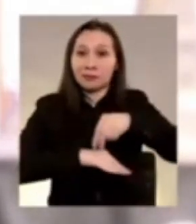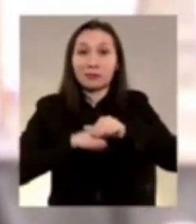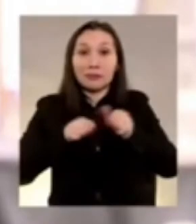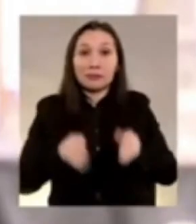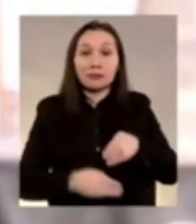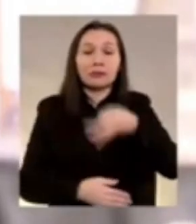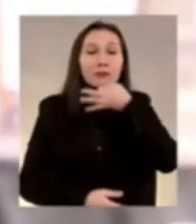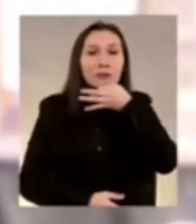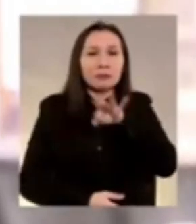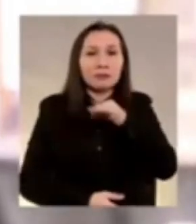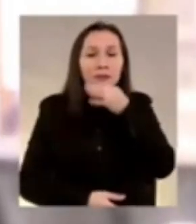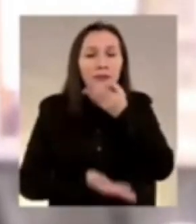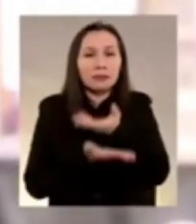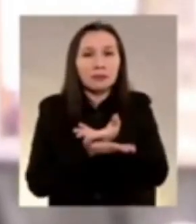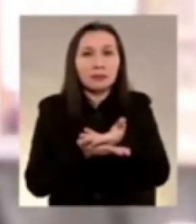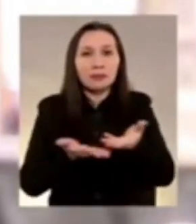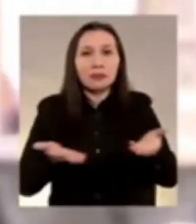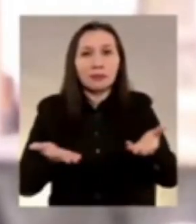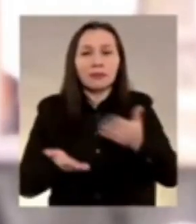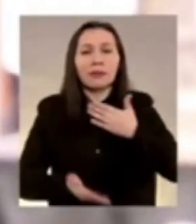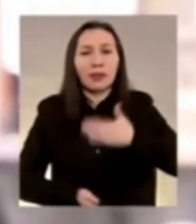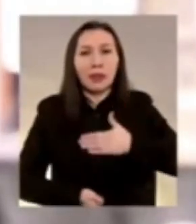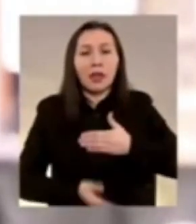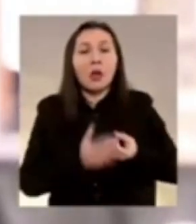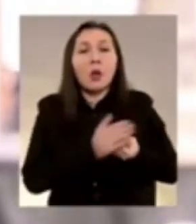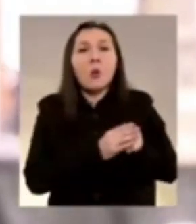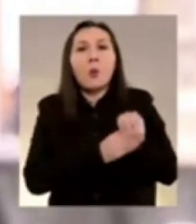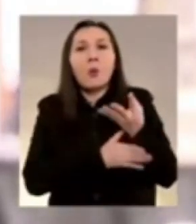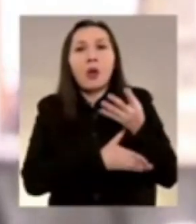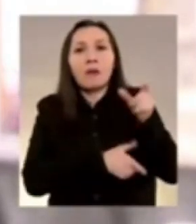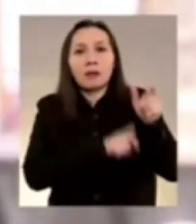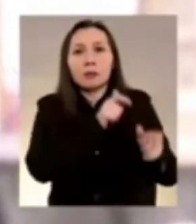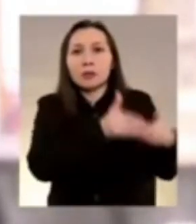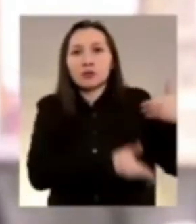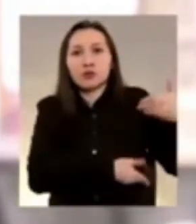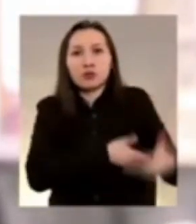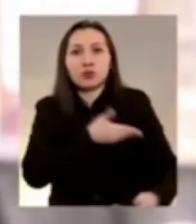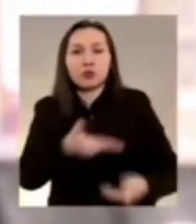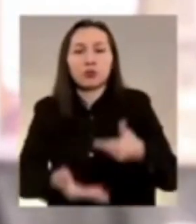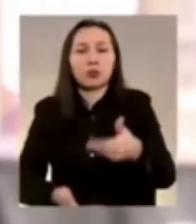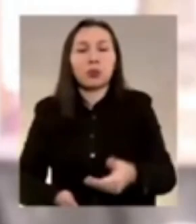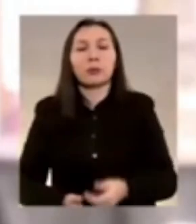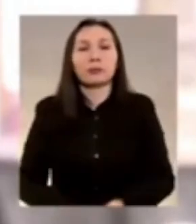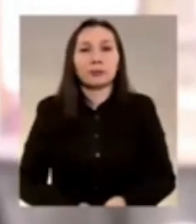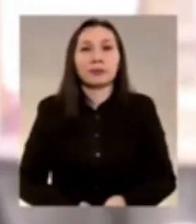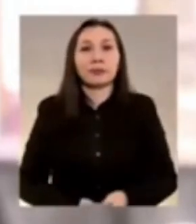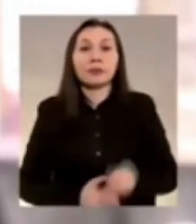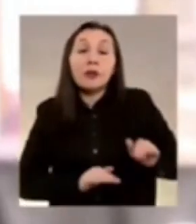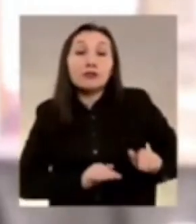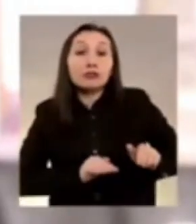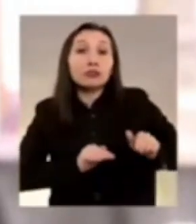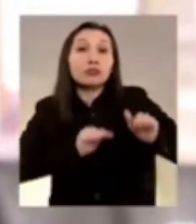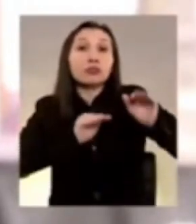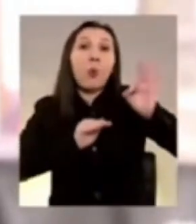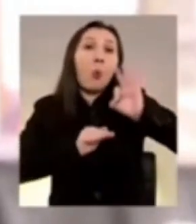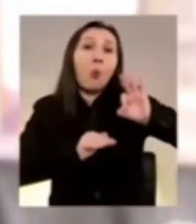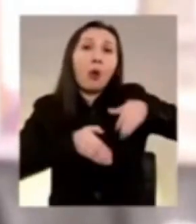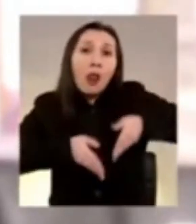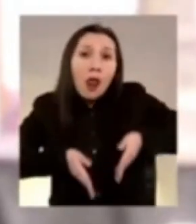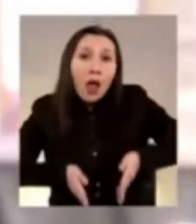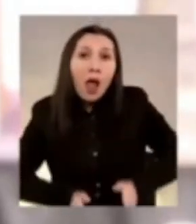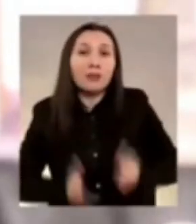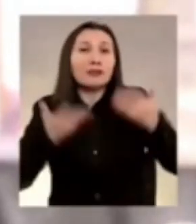quiero hablar a las nuevas generaciones a las que crecieron o nacieron en